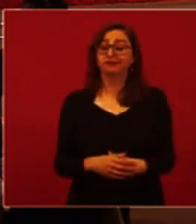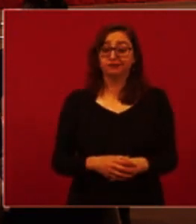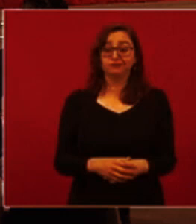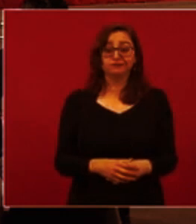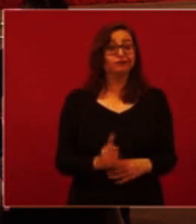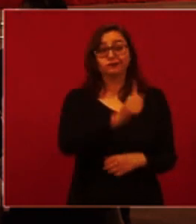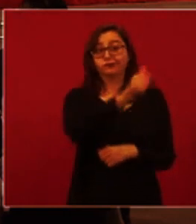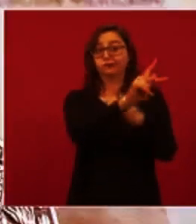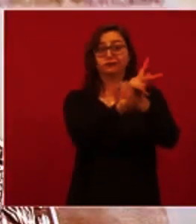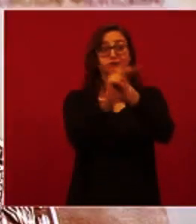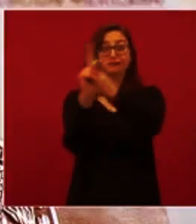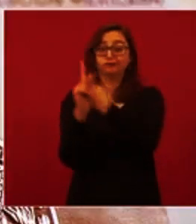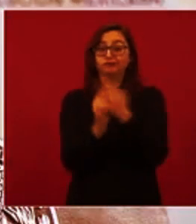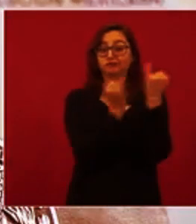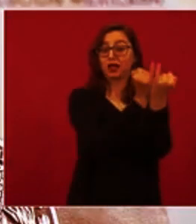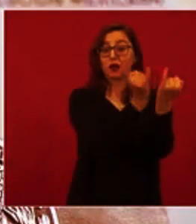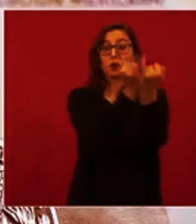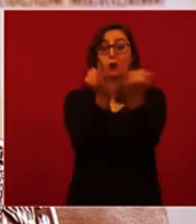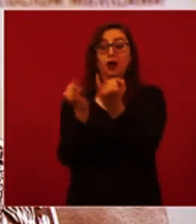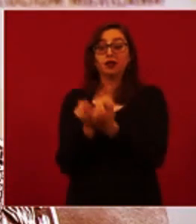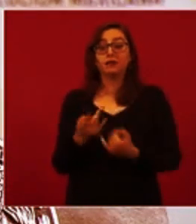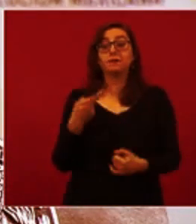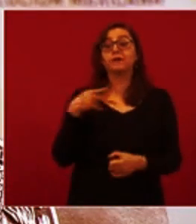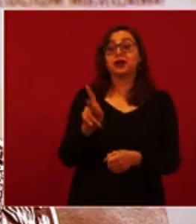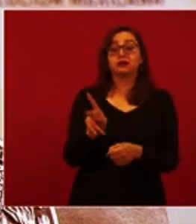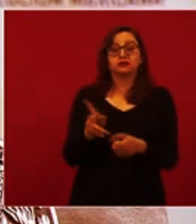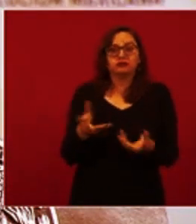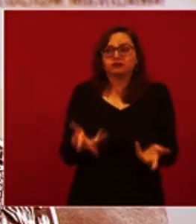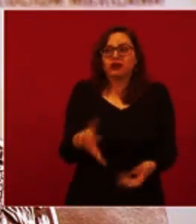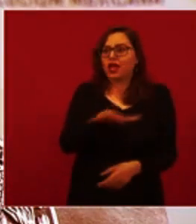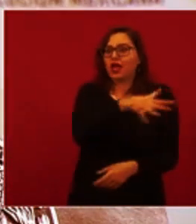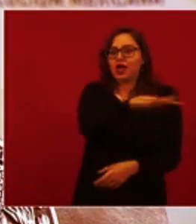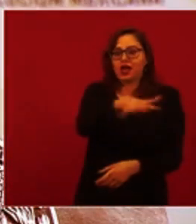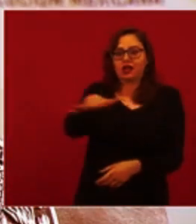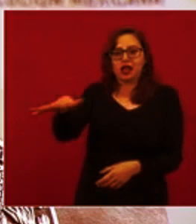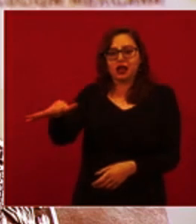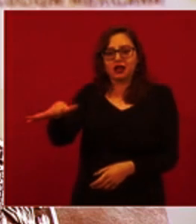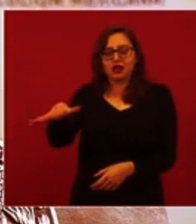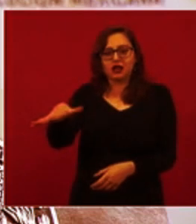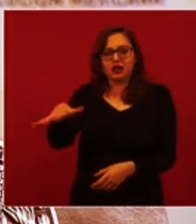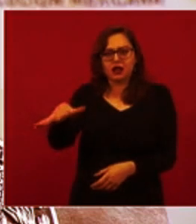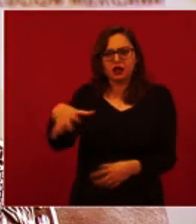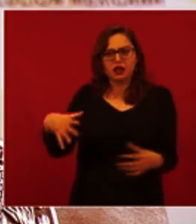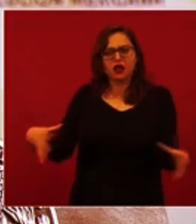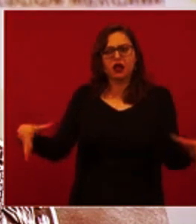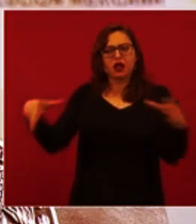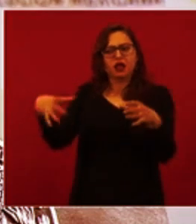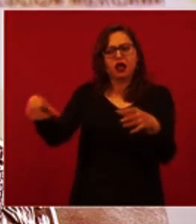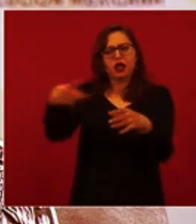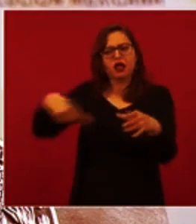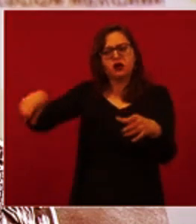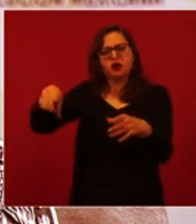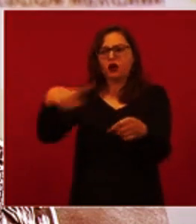países. Pero insisto, estos son casos en general. Ahora, ¿cuántos de estos casos están en el